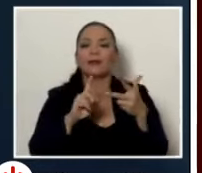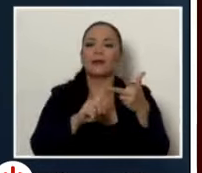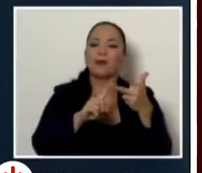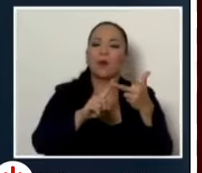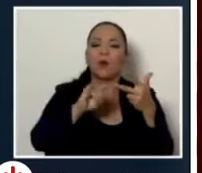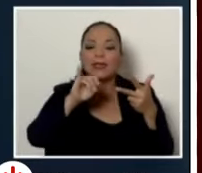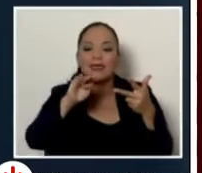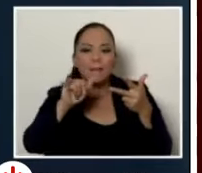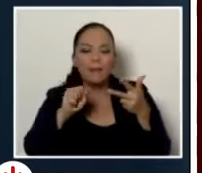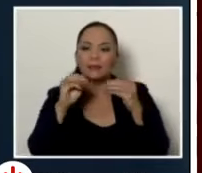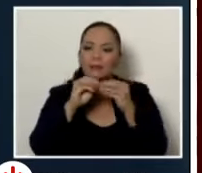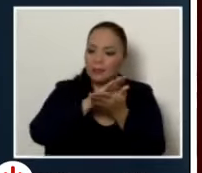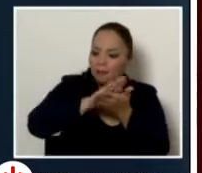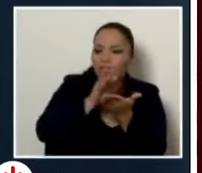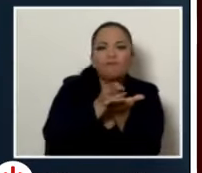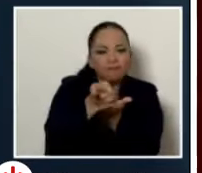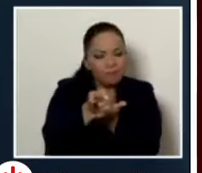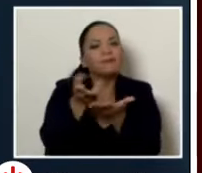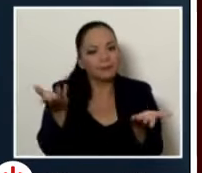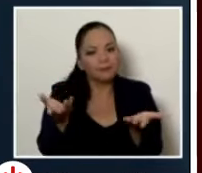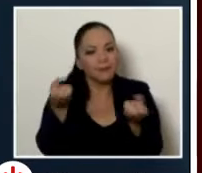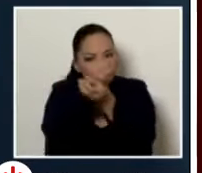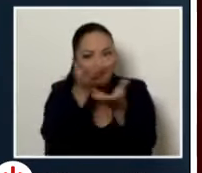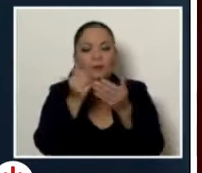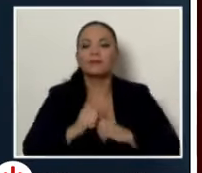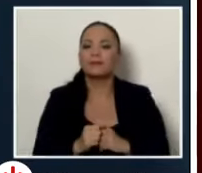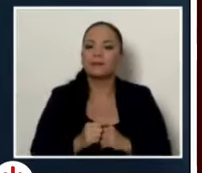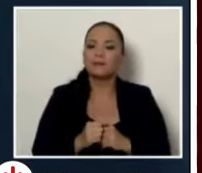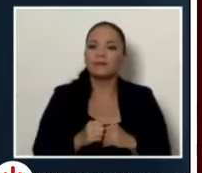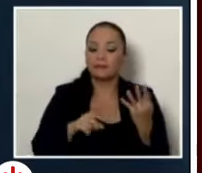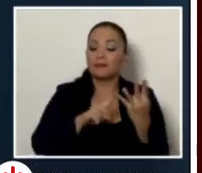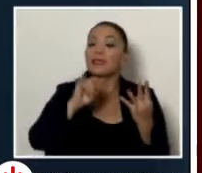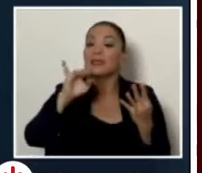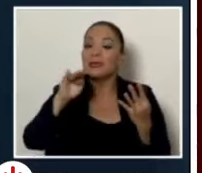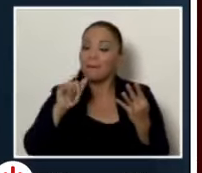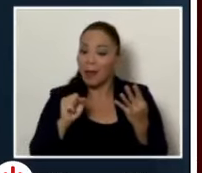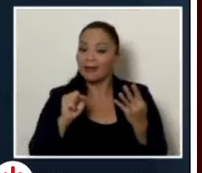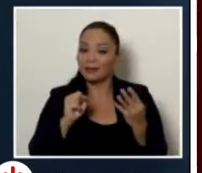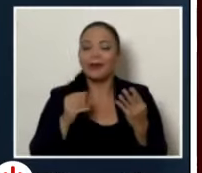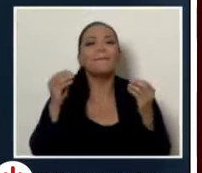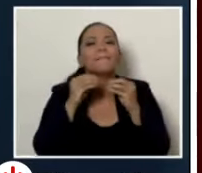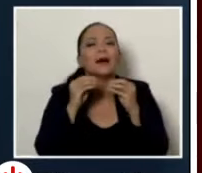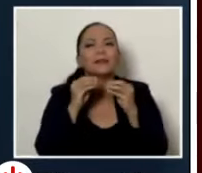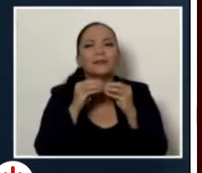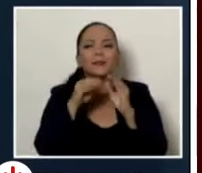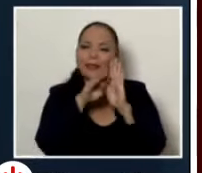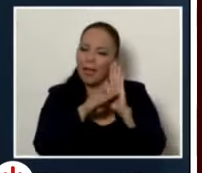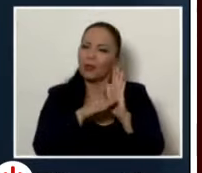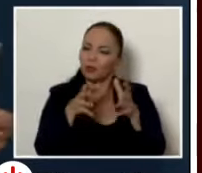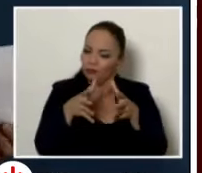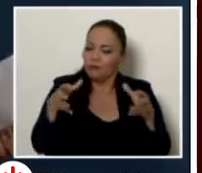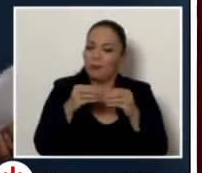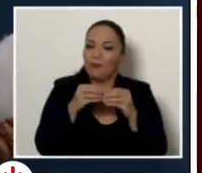le suma transparencia al sistema. Y un IMAX que viene, entonces, a generar datos de manera considerable, presidente.